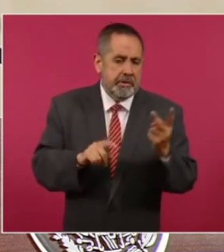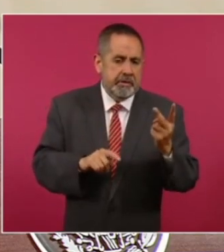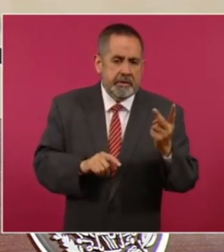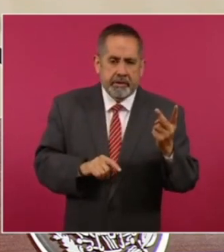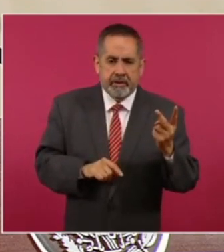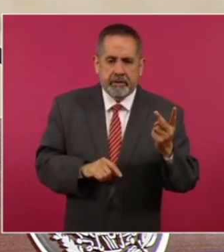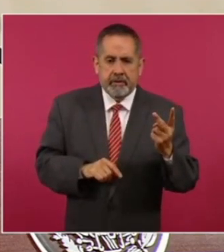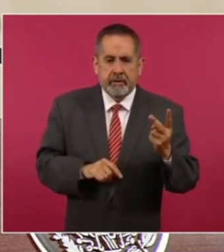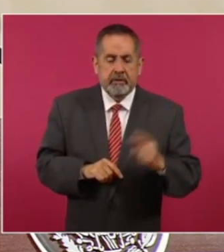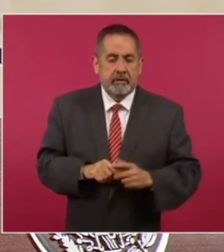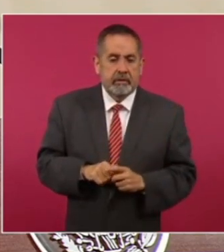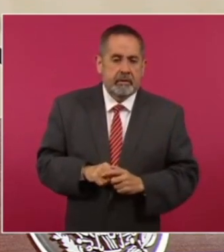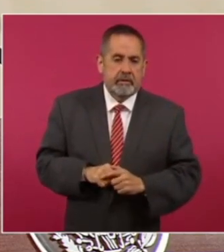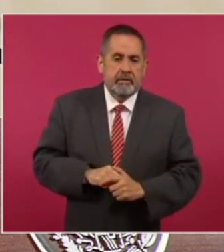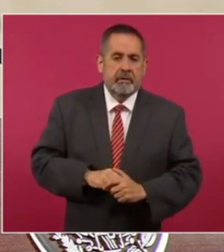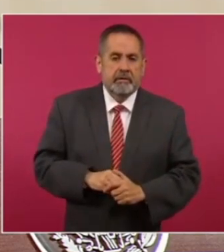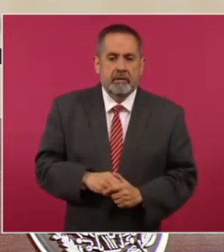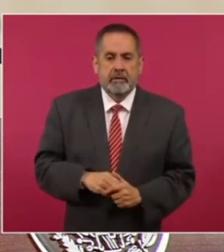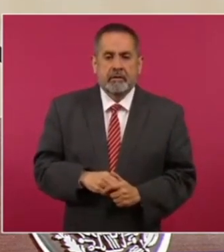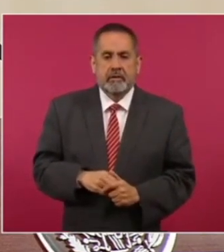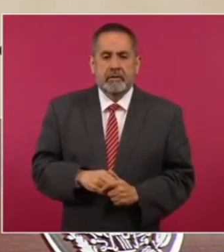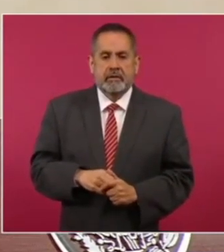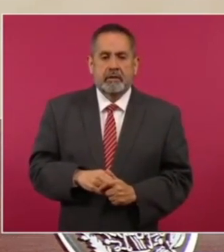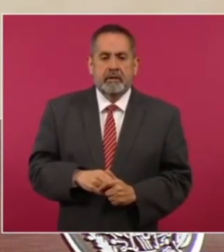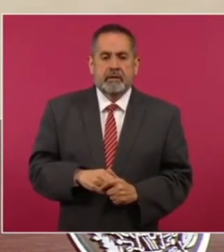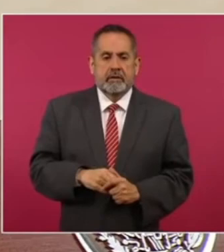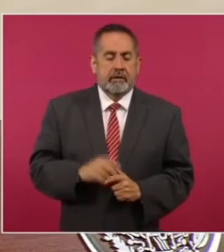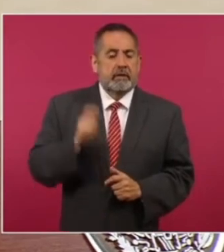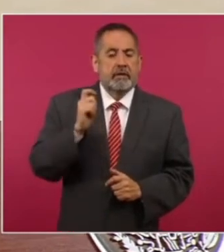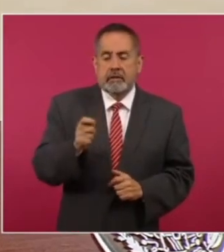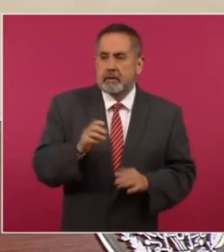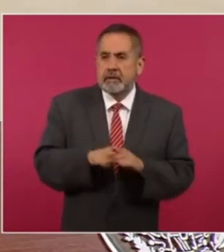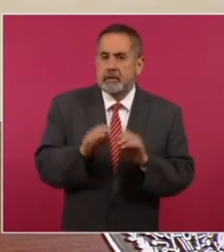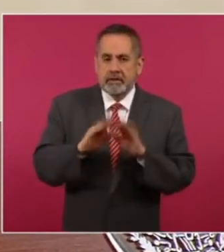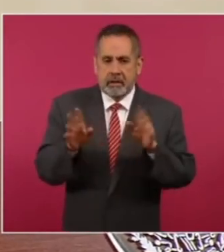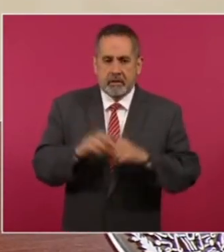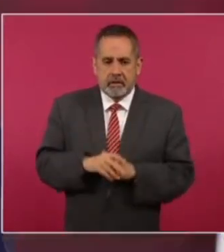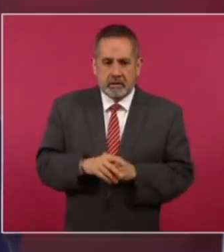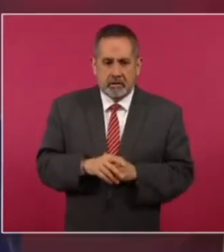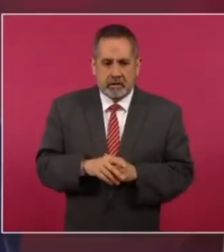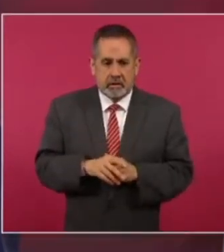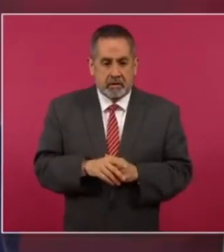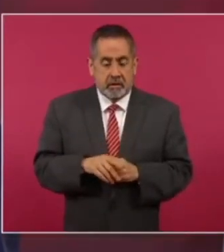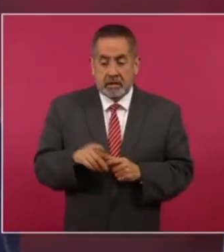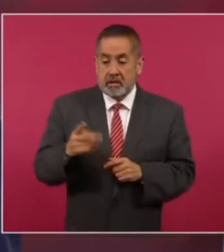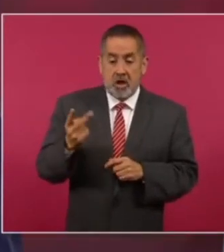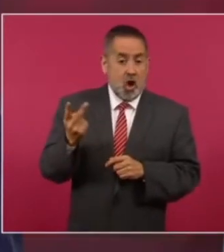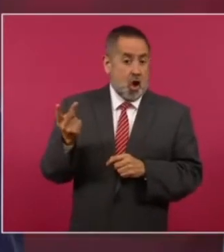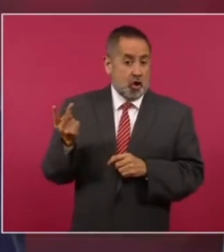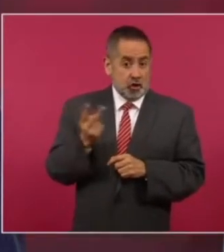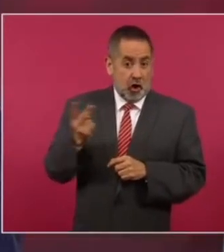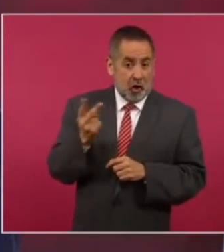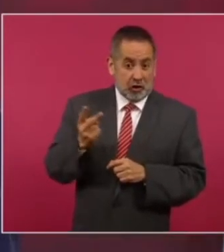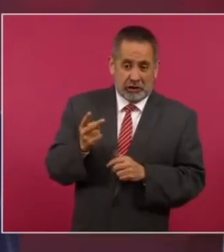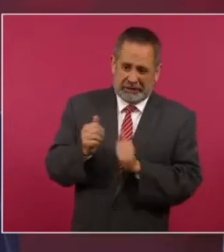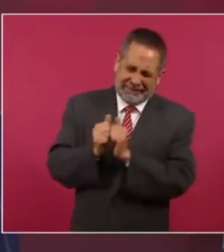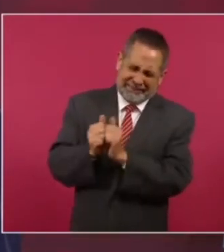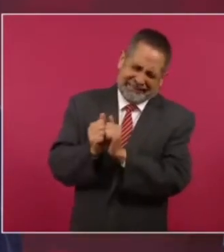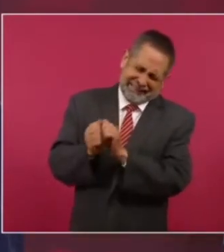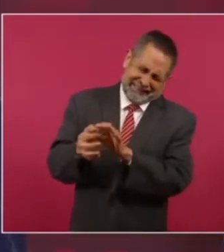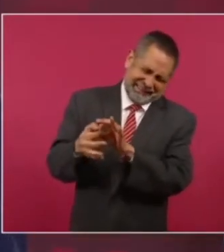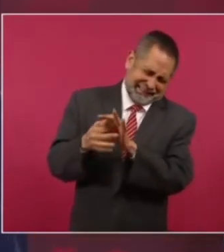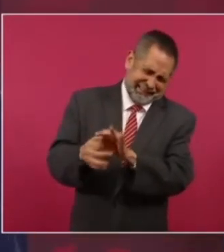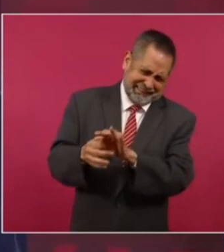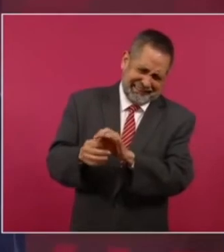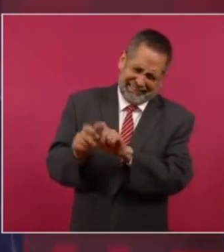es un hecho de que se convirtió en un hombre cercano